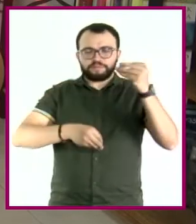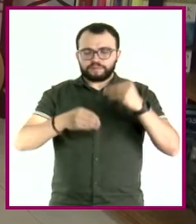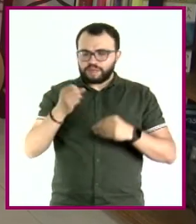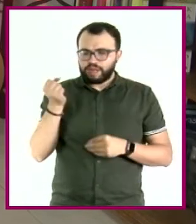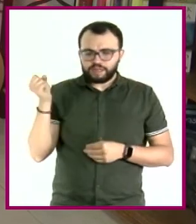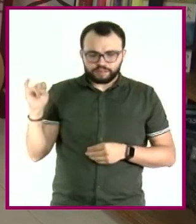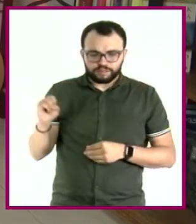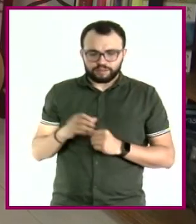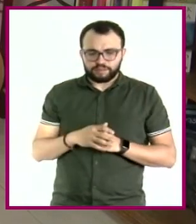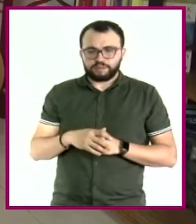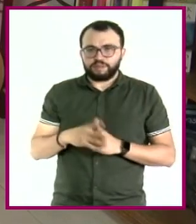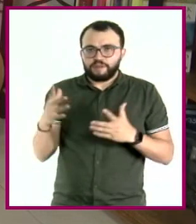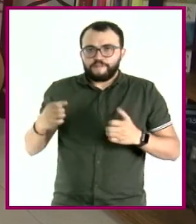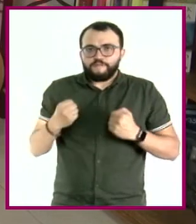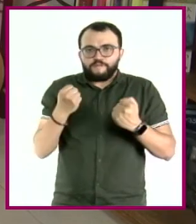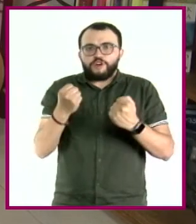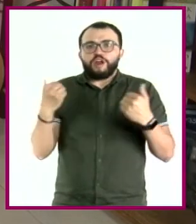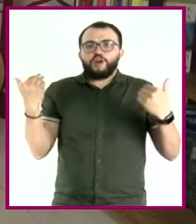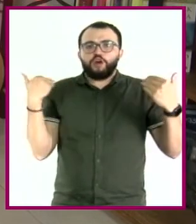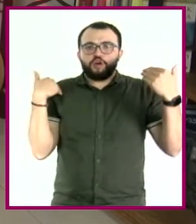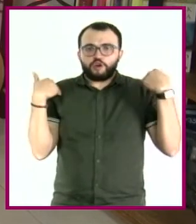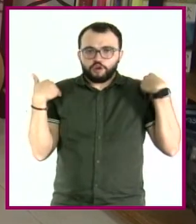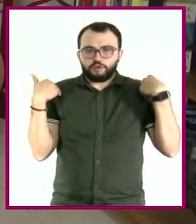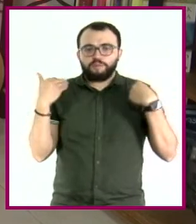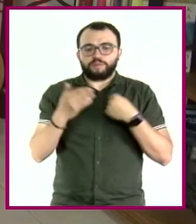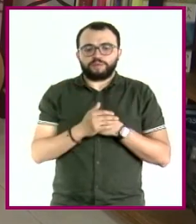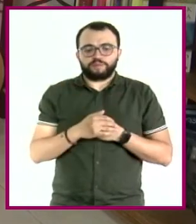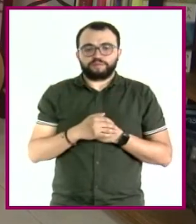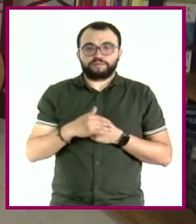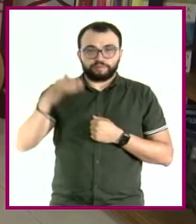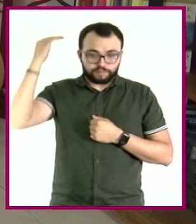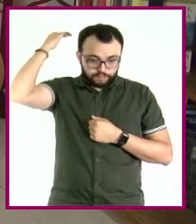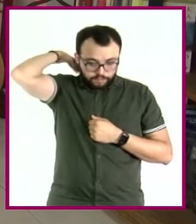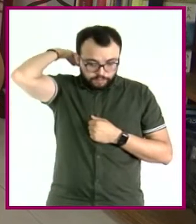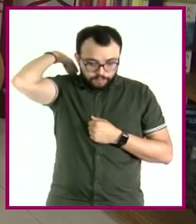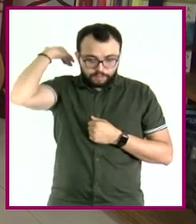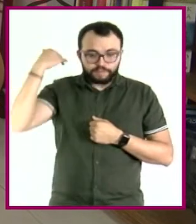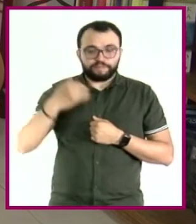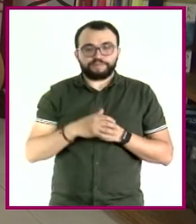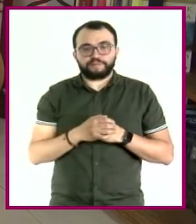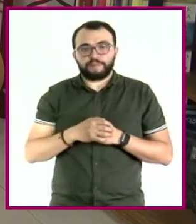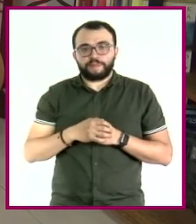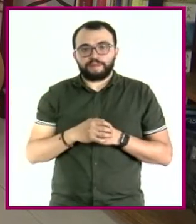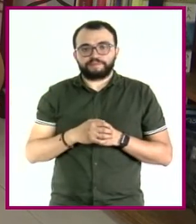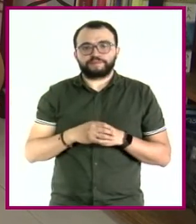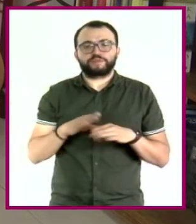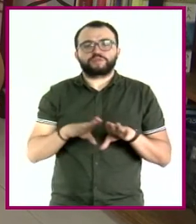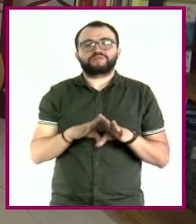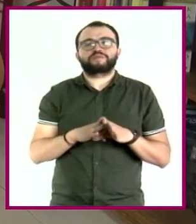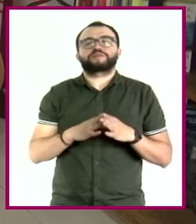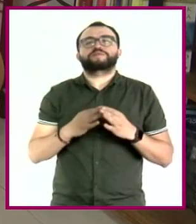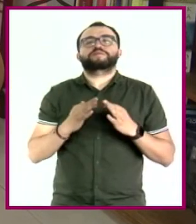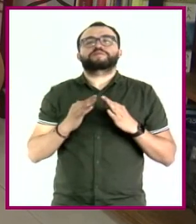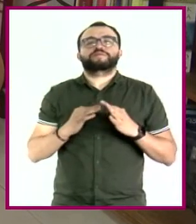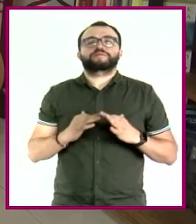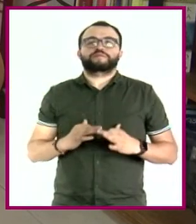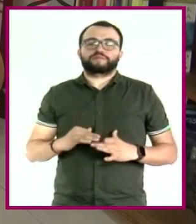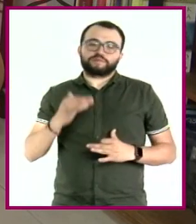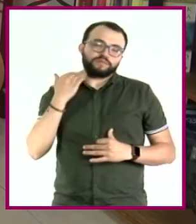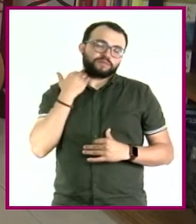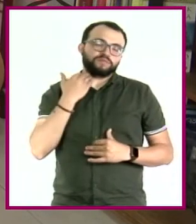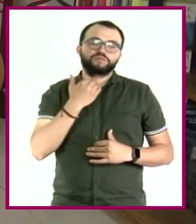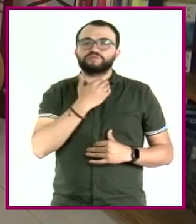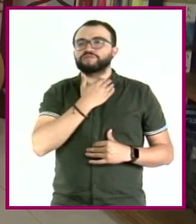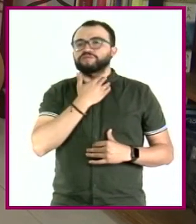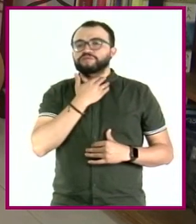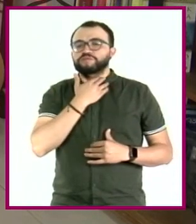y estás fortaleciendo hombros, espalda, relajando la espalda, relajando el cuello, tu coxis al